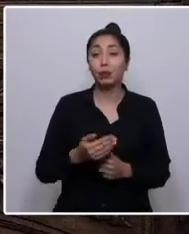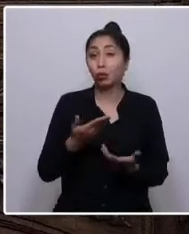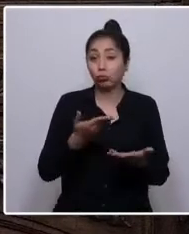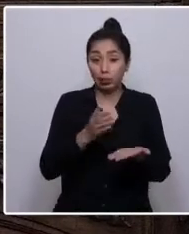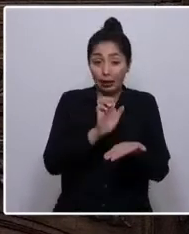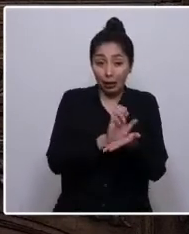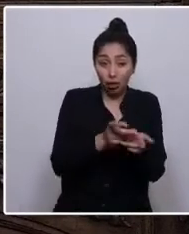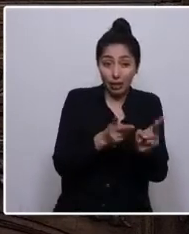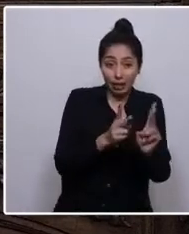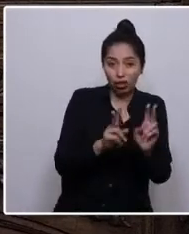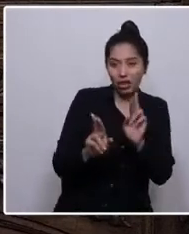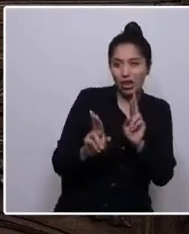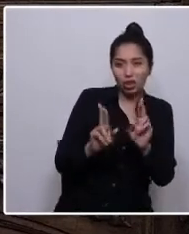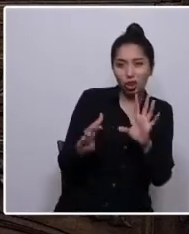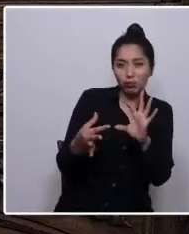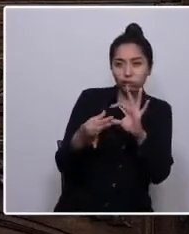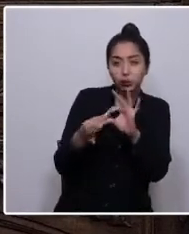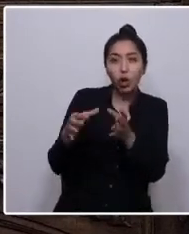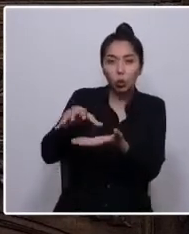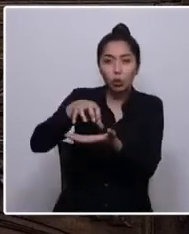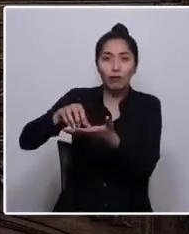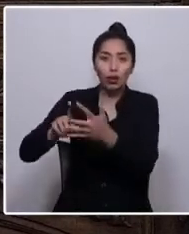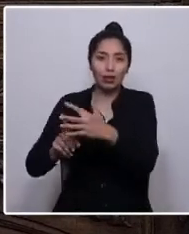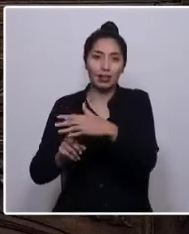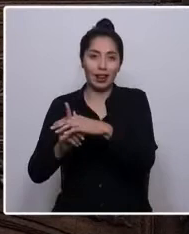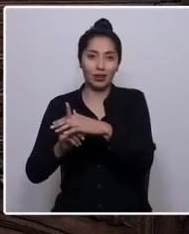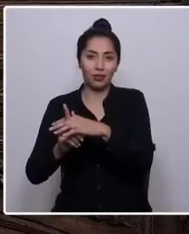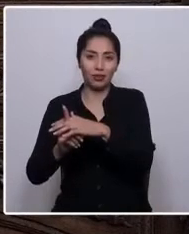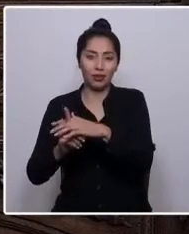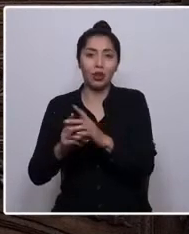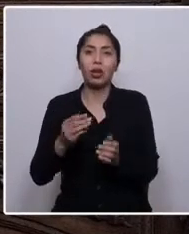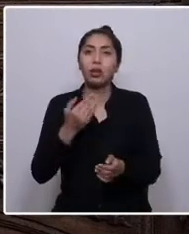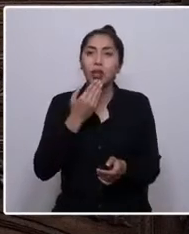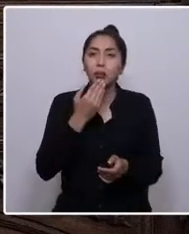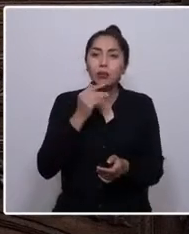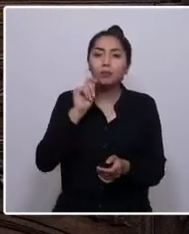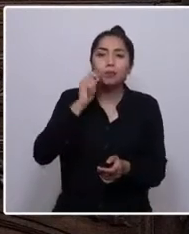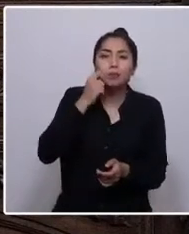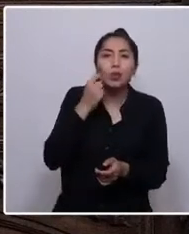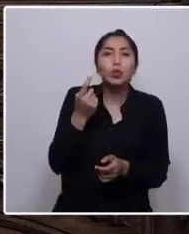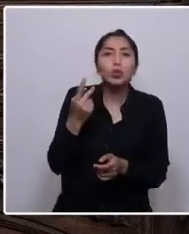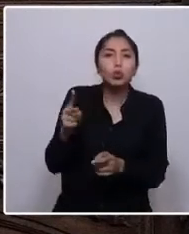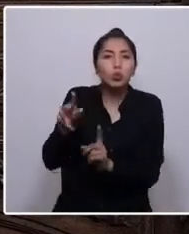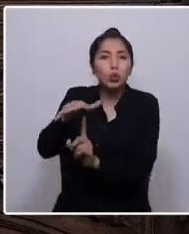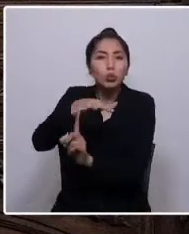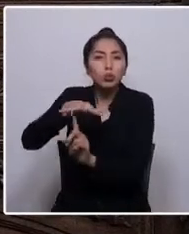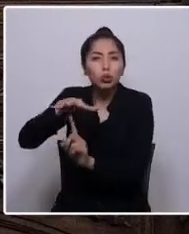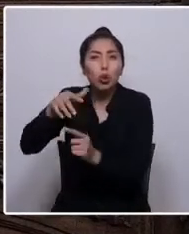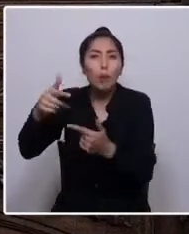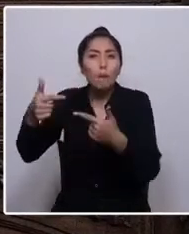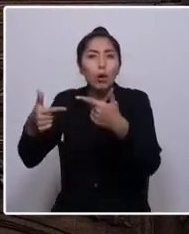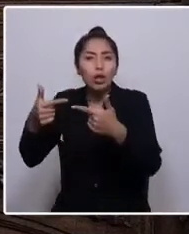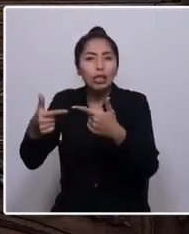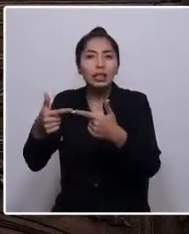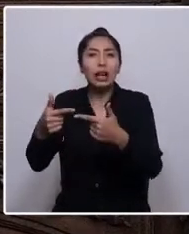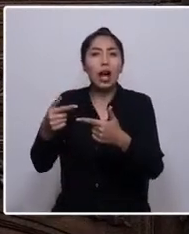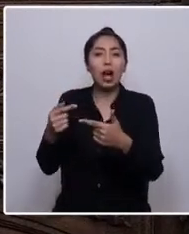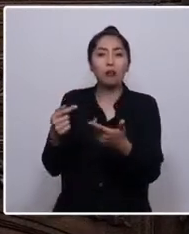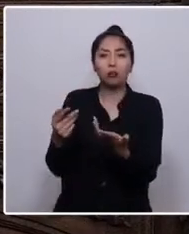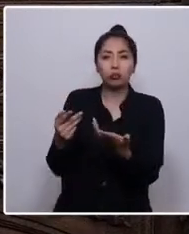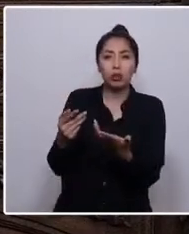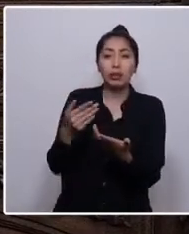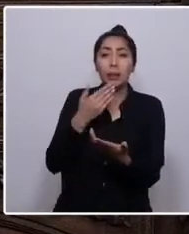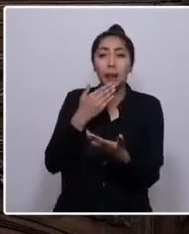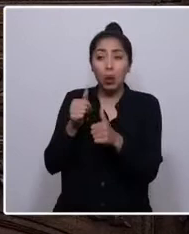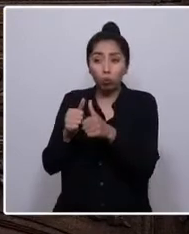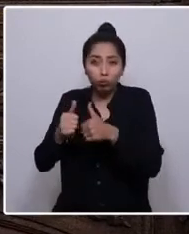originarios. Definir su condición política, los campos de autonomía, los